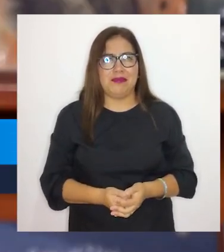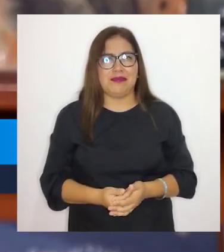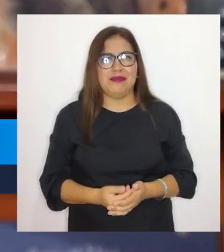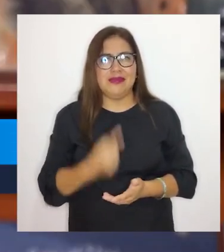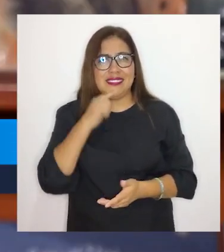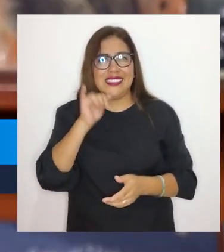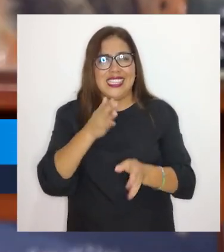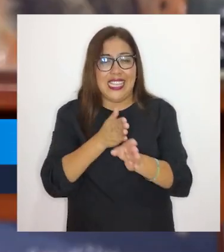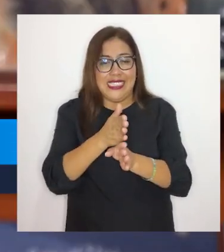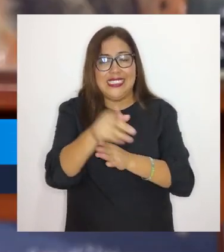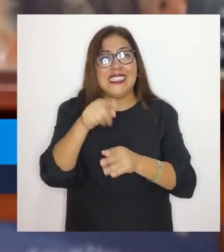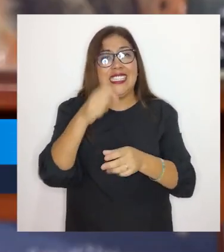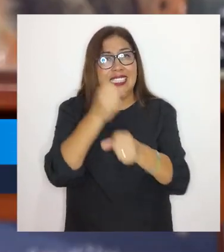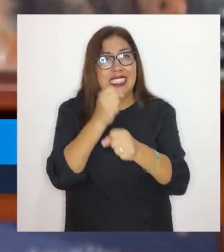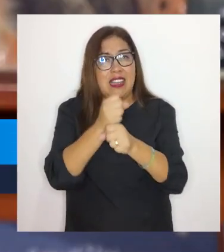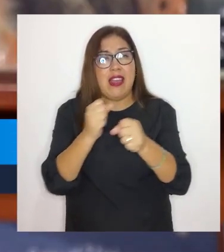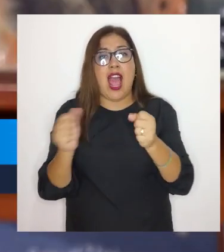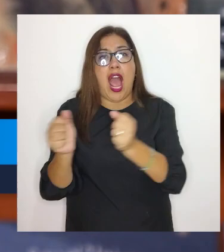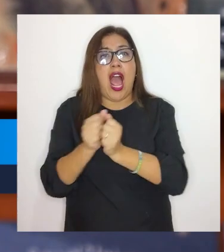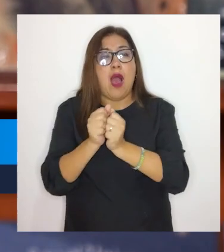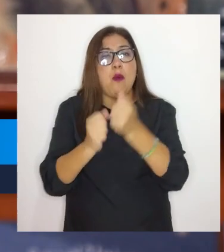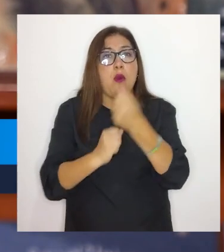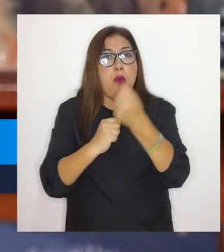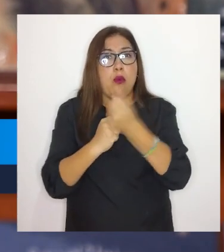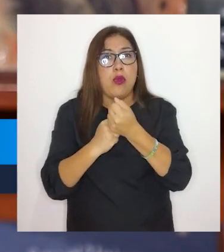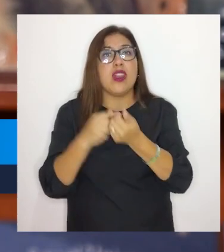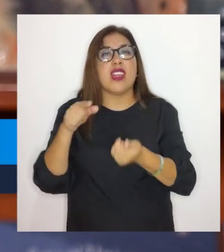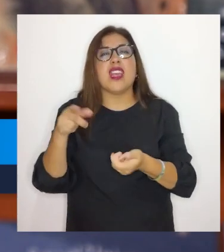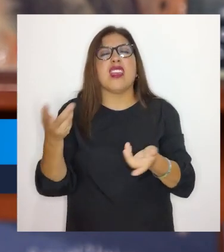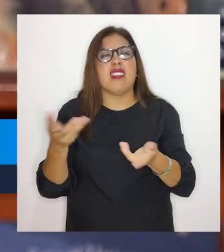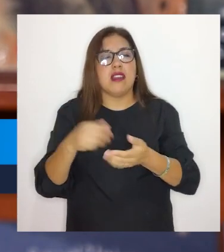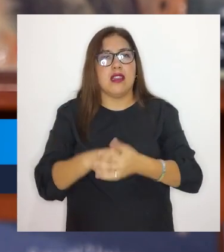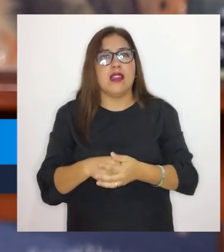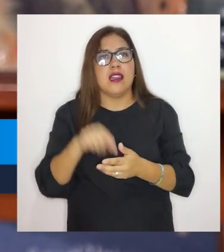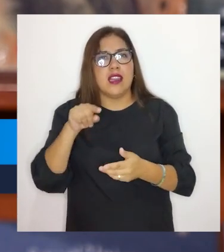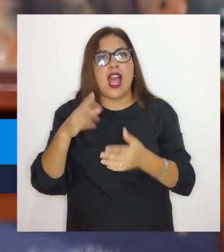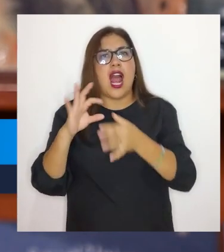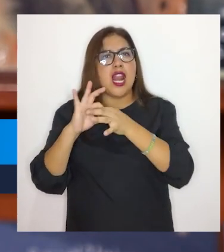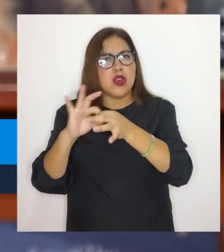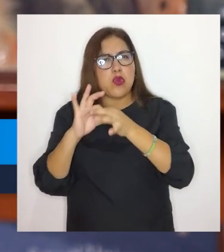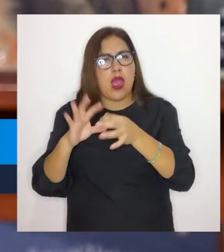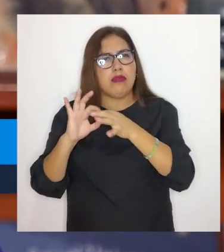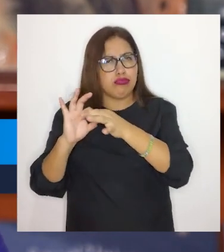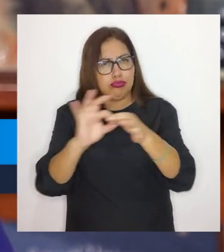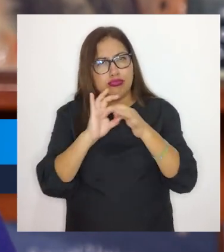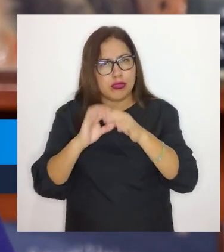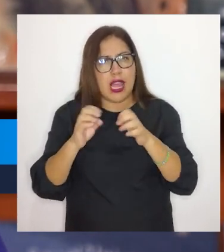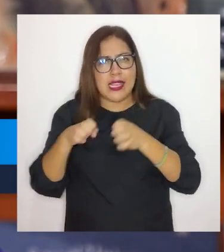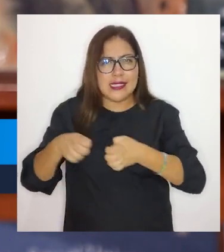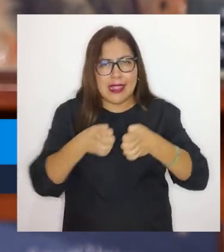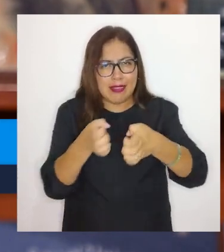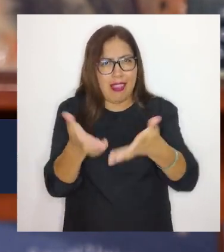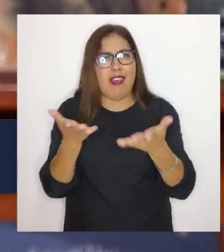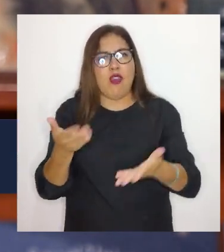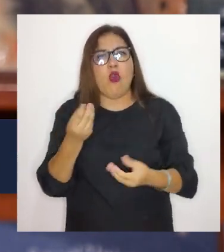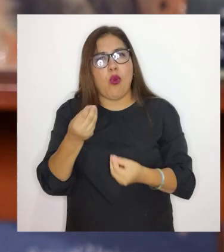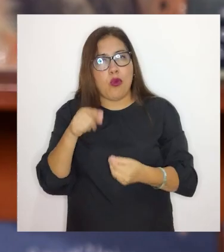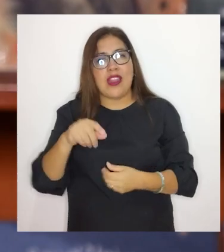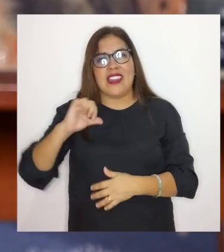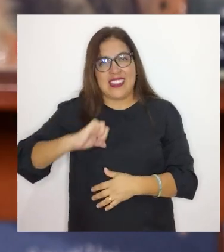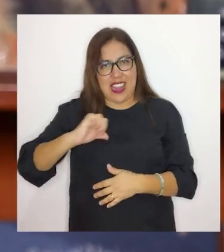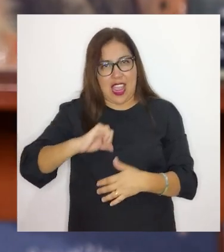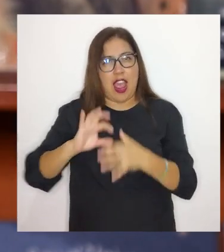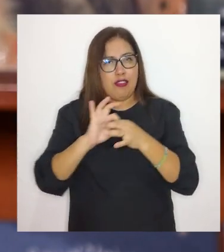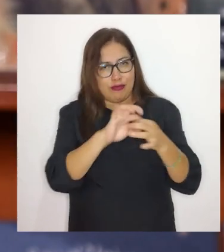él decía que esta línea de trabajo del acompañamiento tiene que ver también con la articulación de nuestros aliados estratégicos, que son